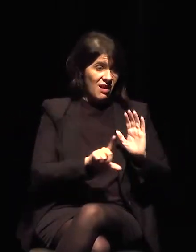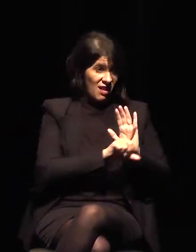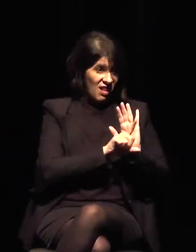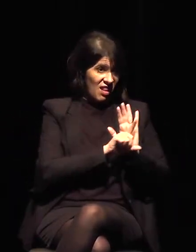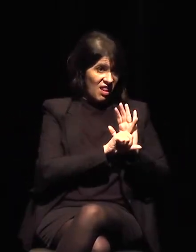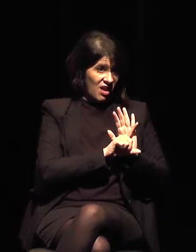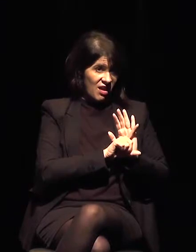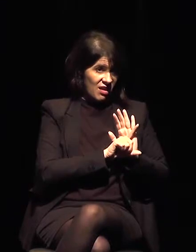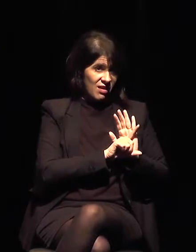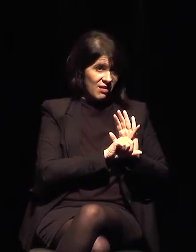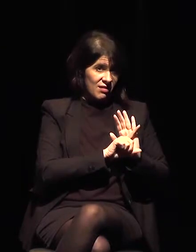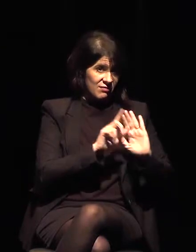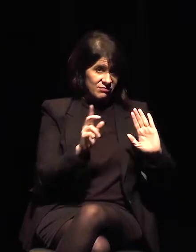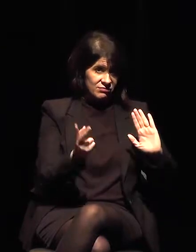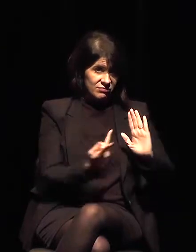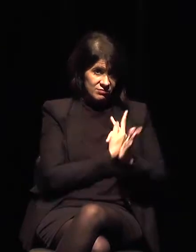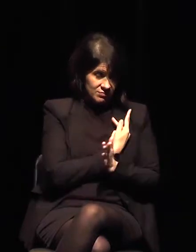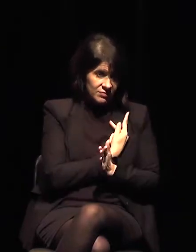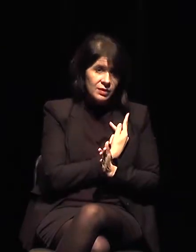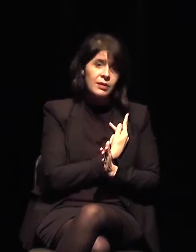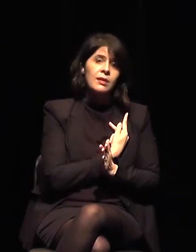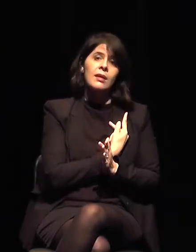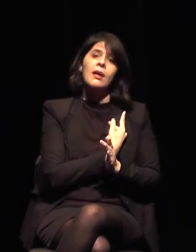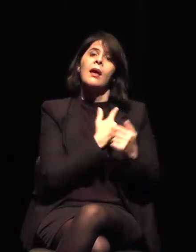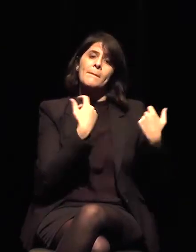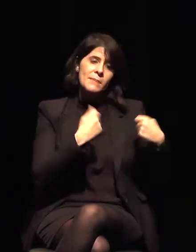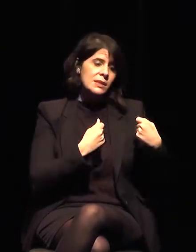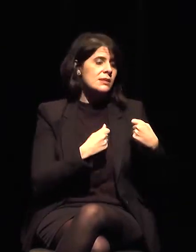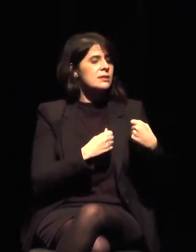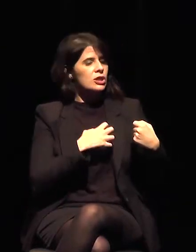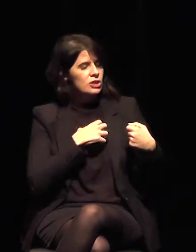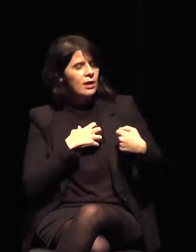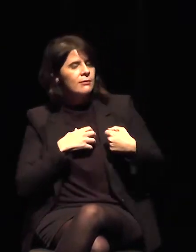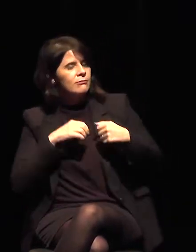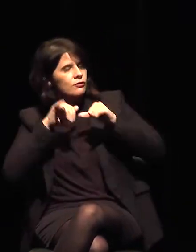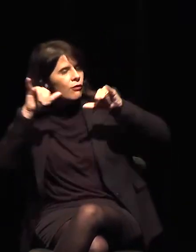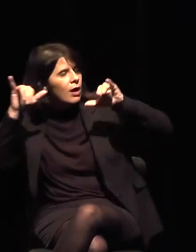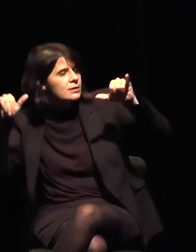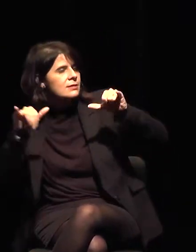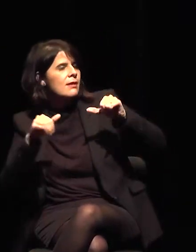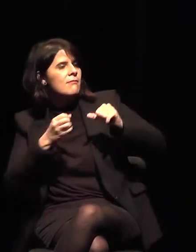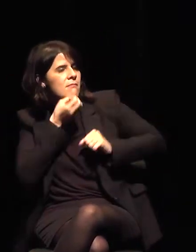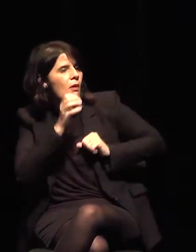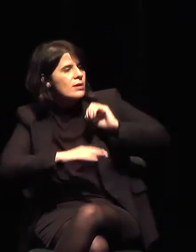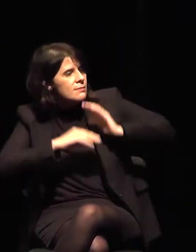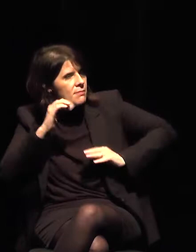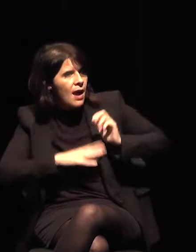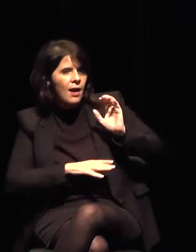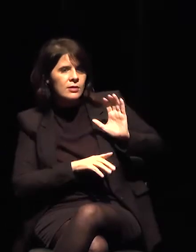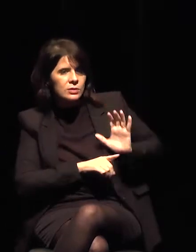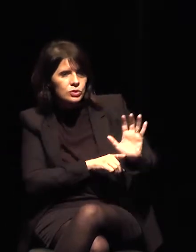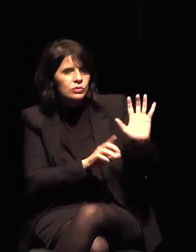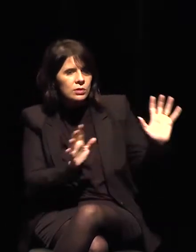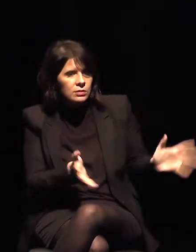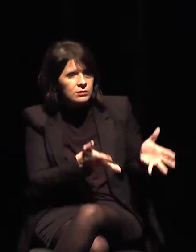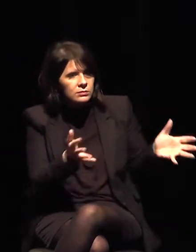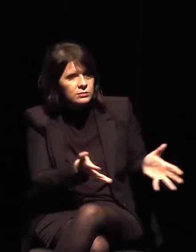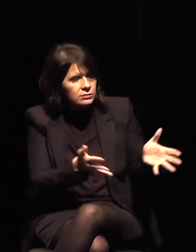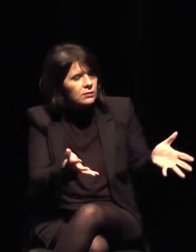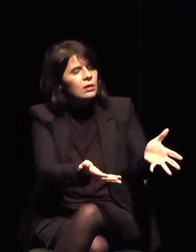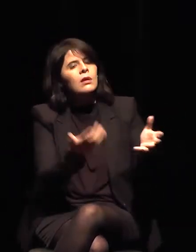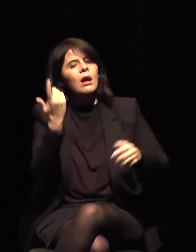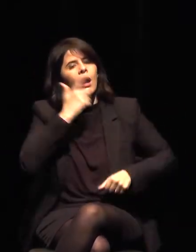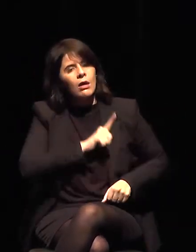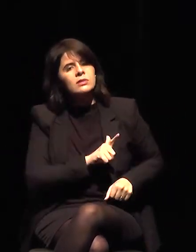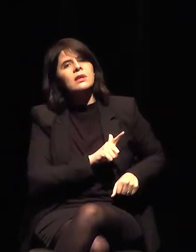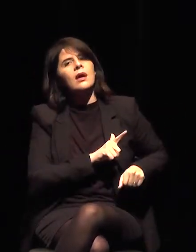con la divulgación de buenas prácticas y con la movilización de todos para que entonces haya un buen